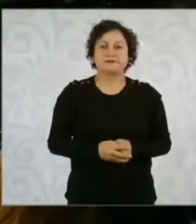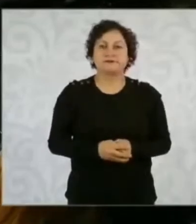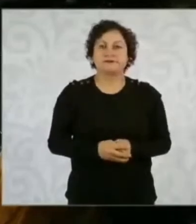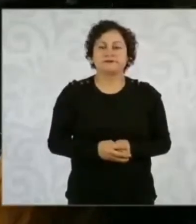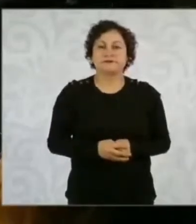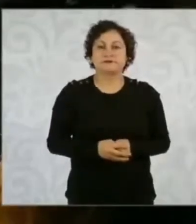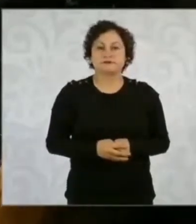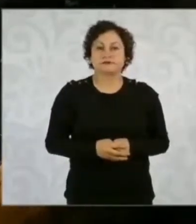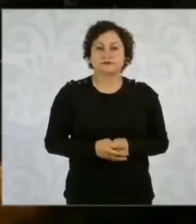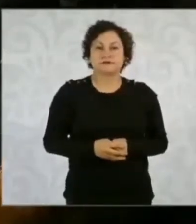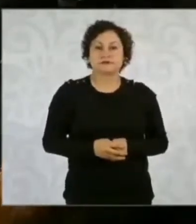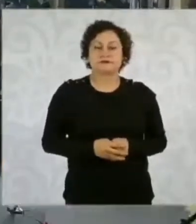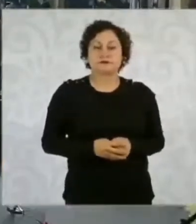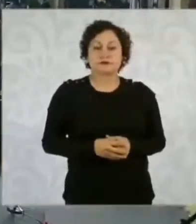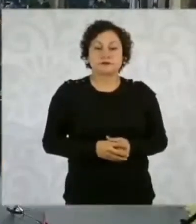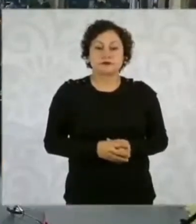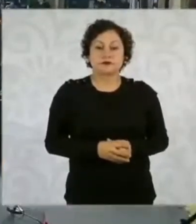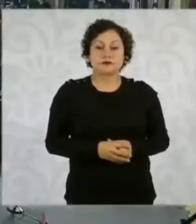Adelante.